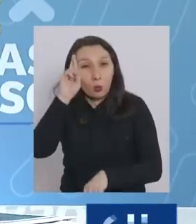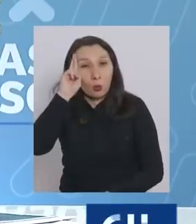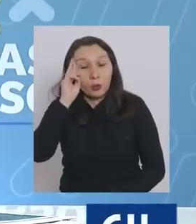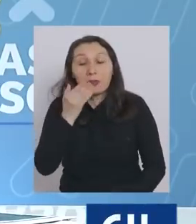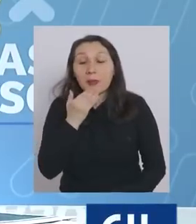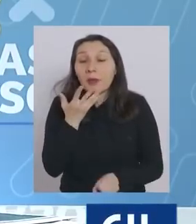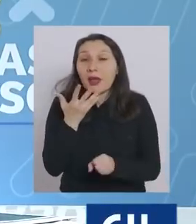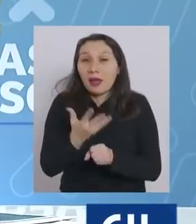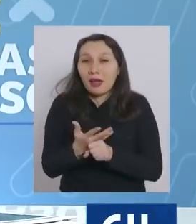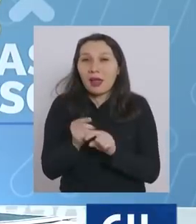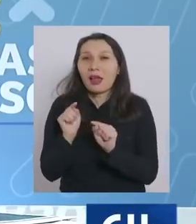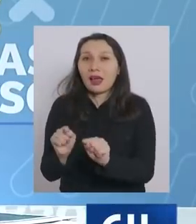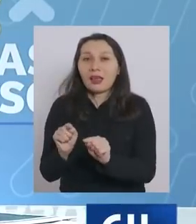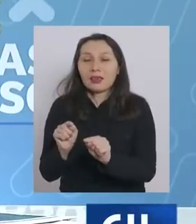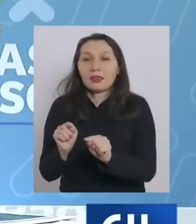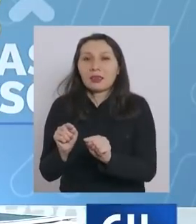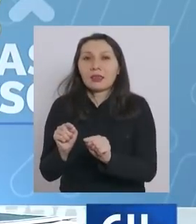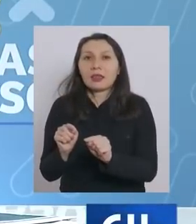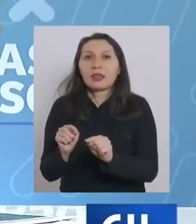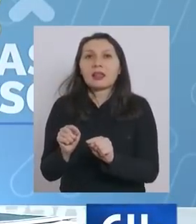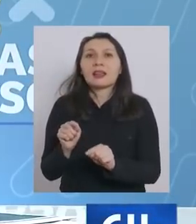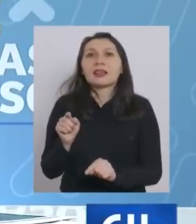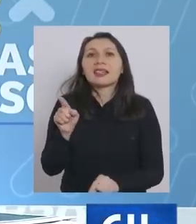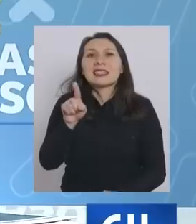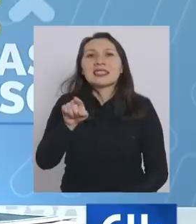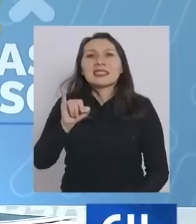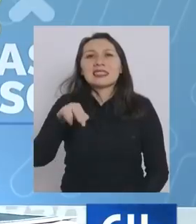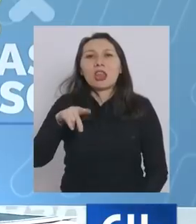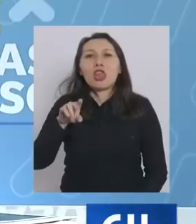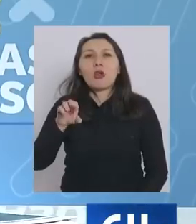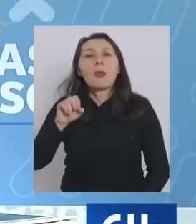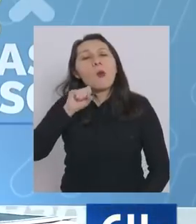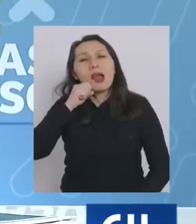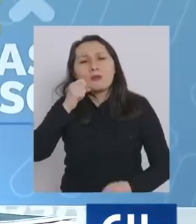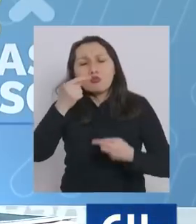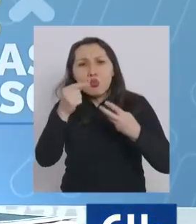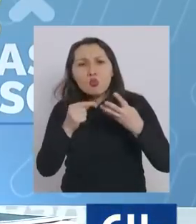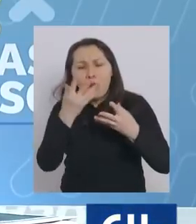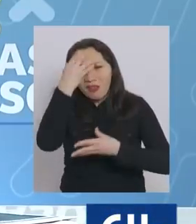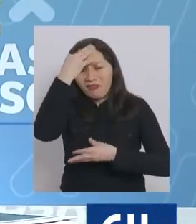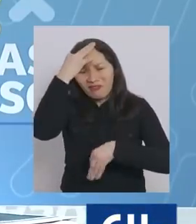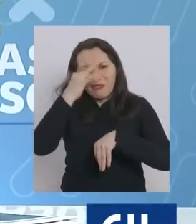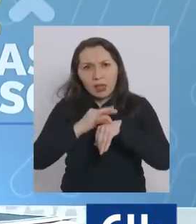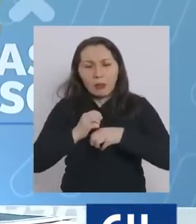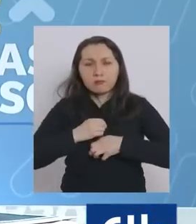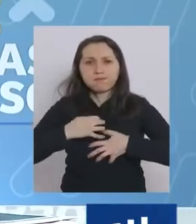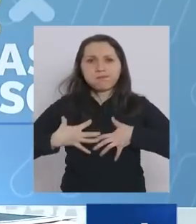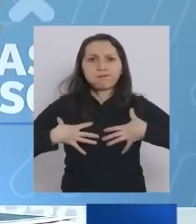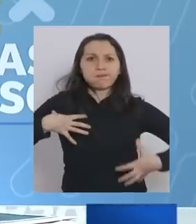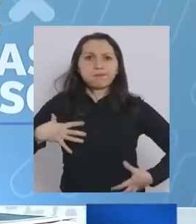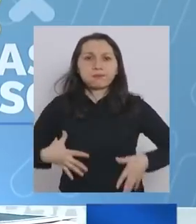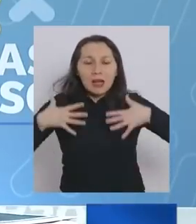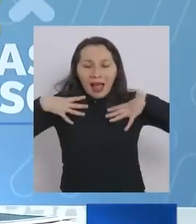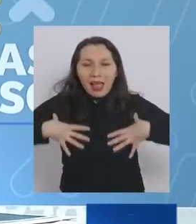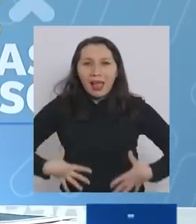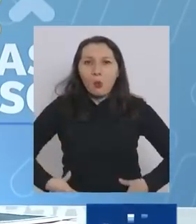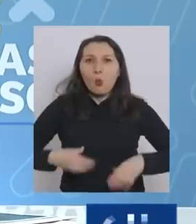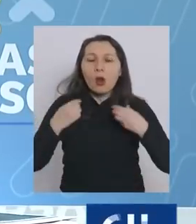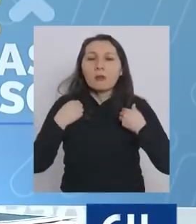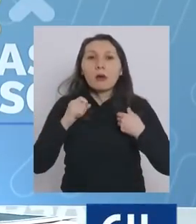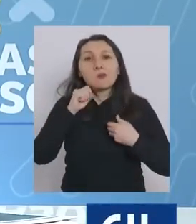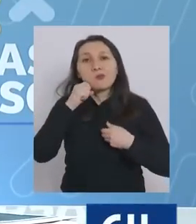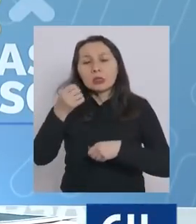que existe el síndrome de inflamación que sufren algunos niños con